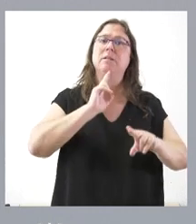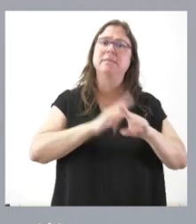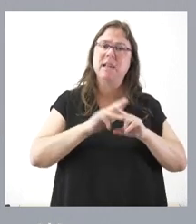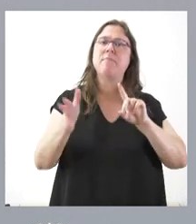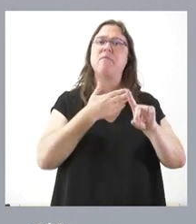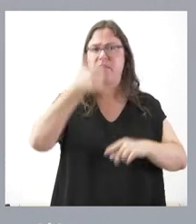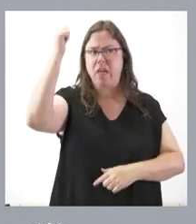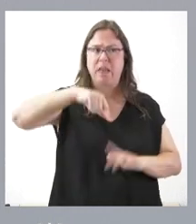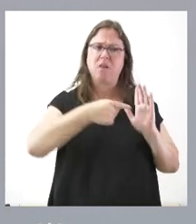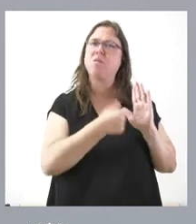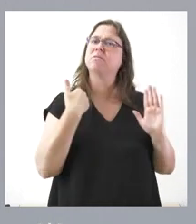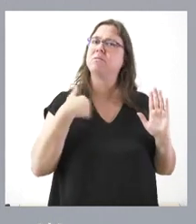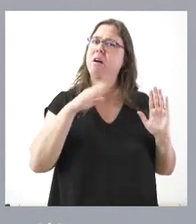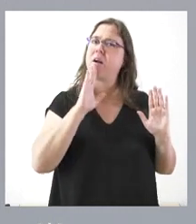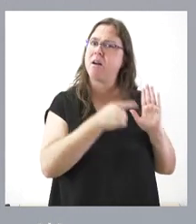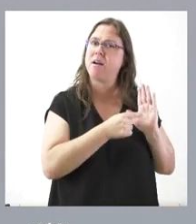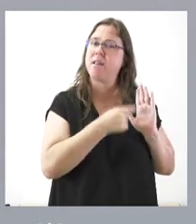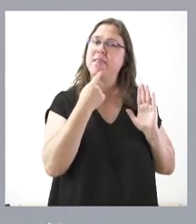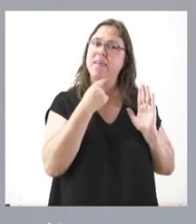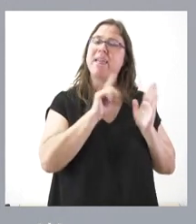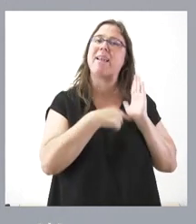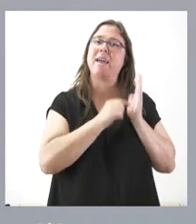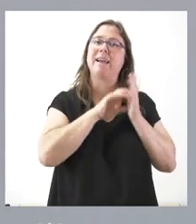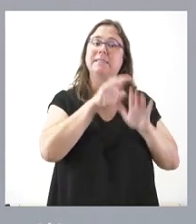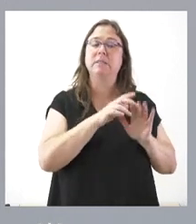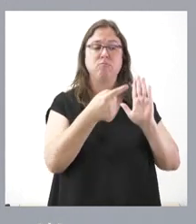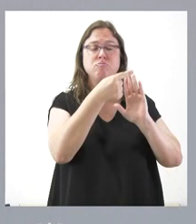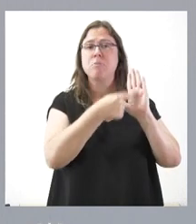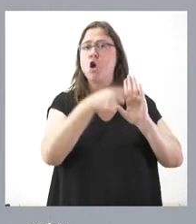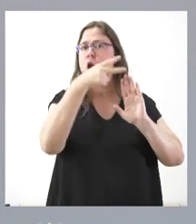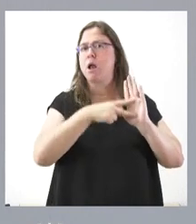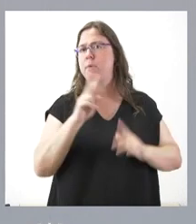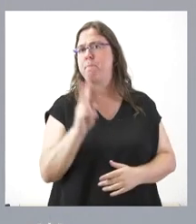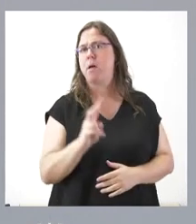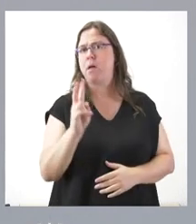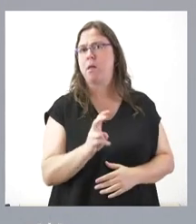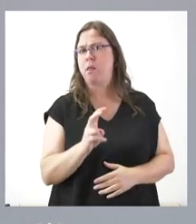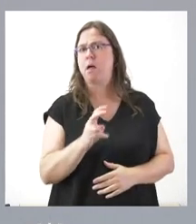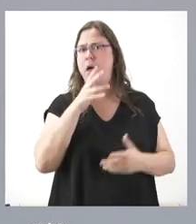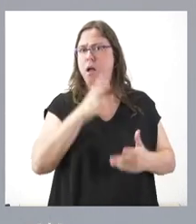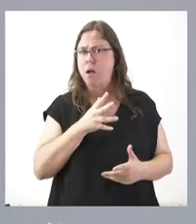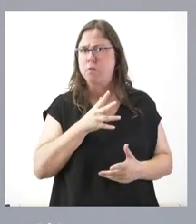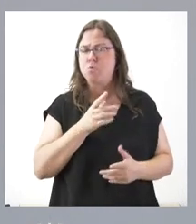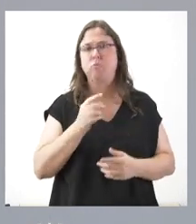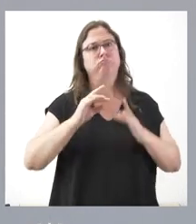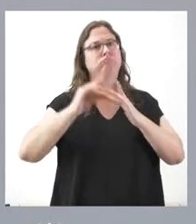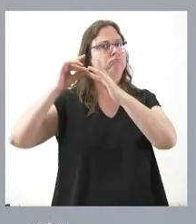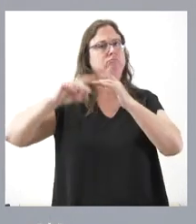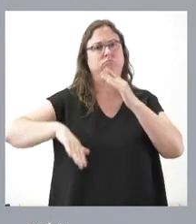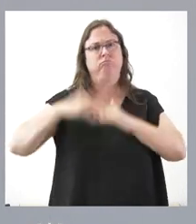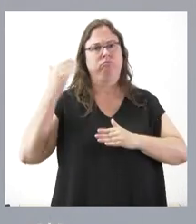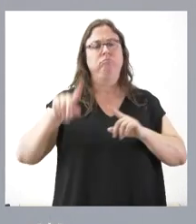de género. Luego sigue siendo una normativa totalmente vigente, totalmente puntera y